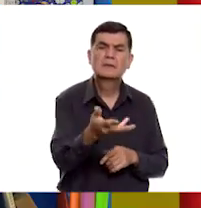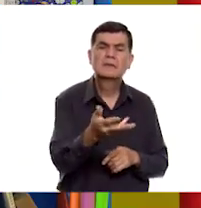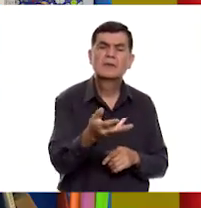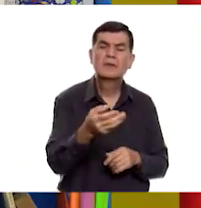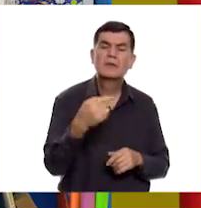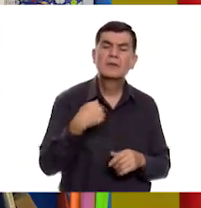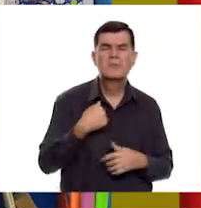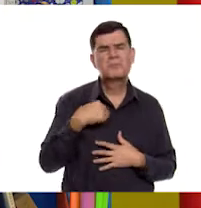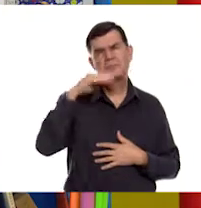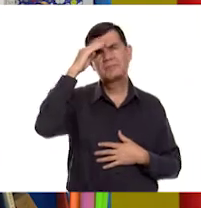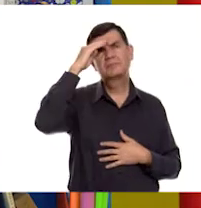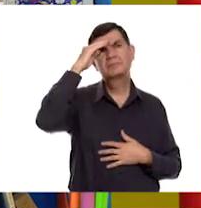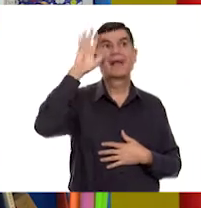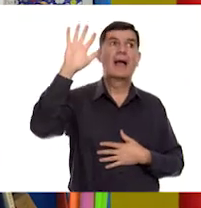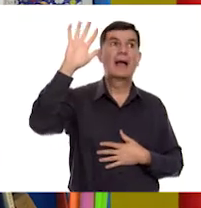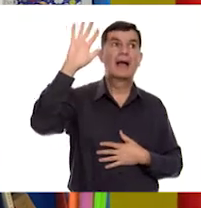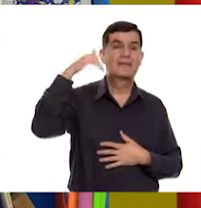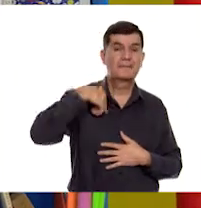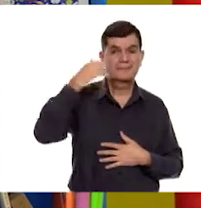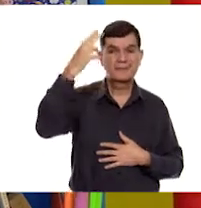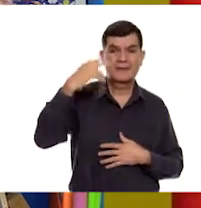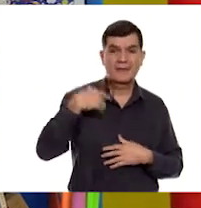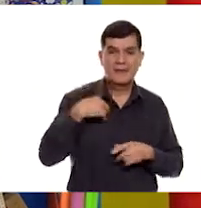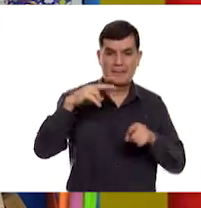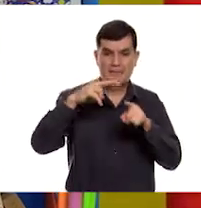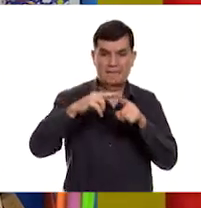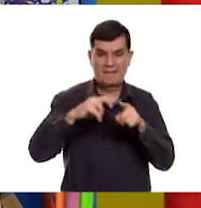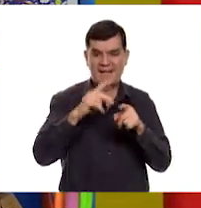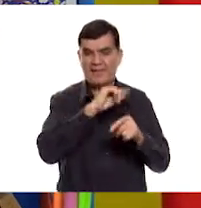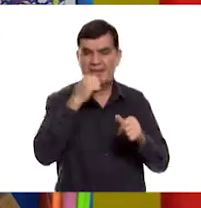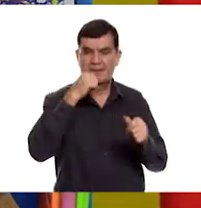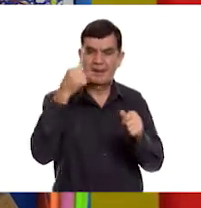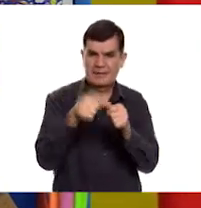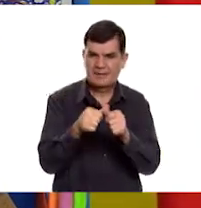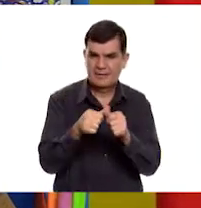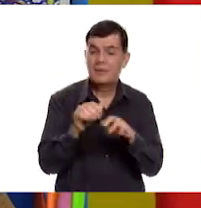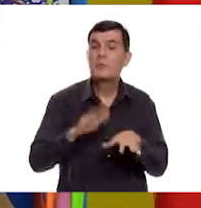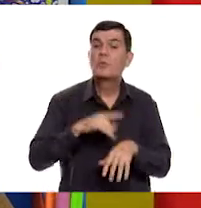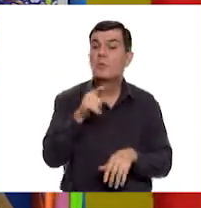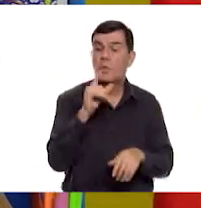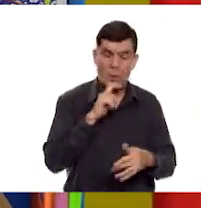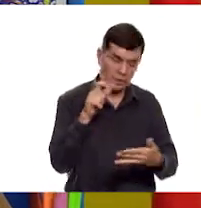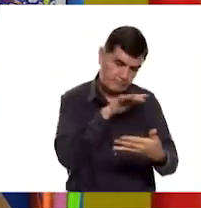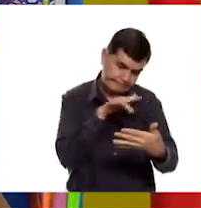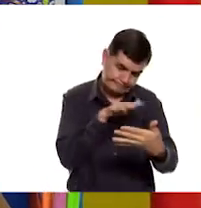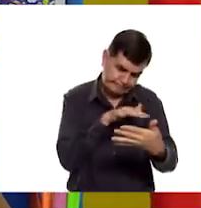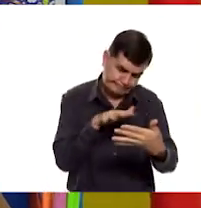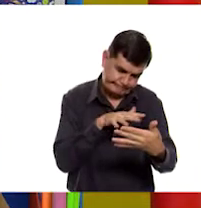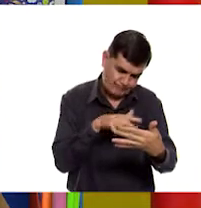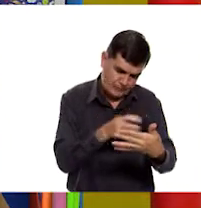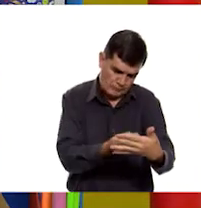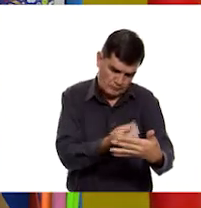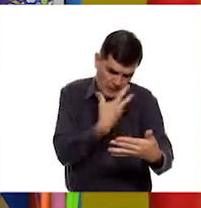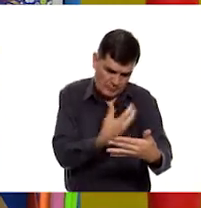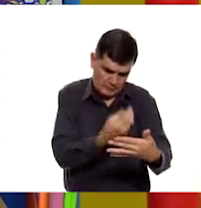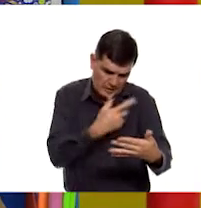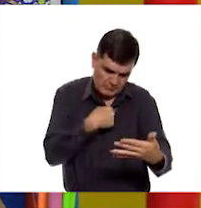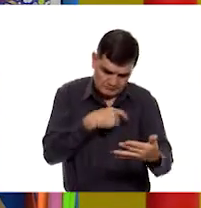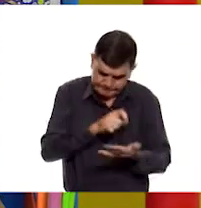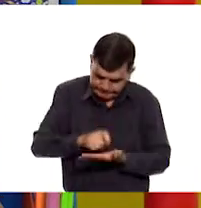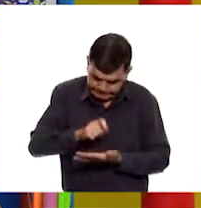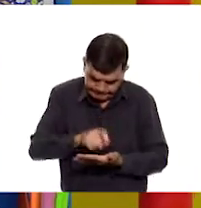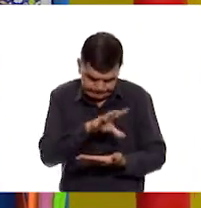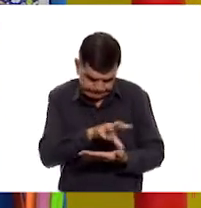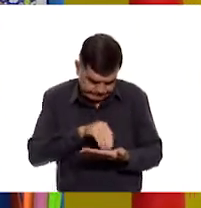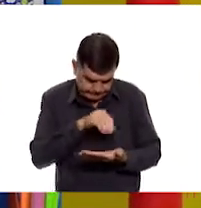me gustaría ponerle, ya sé, el parque de las letras. Porque pienso que cuando leemos un libro, tomamos notas, escribimos,